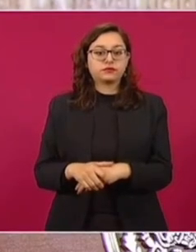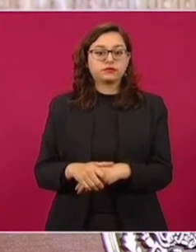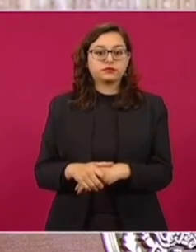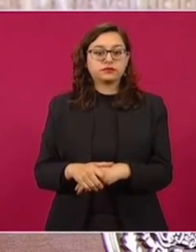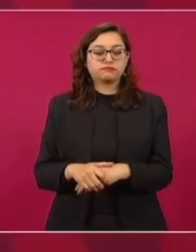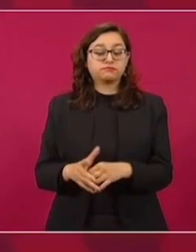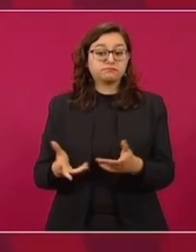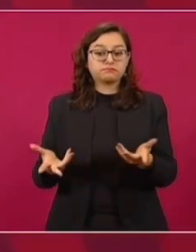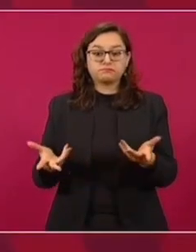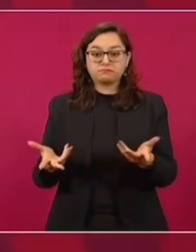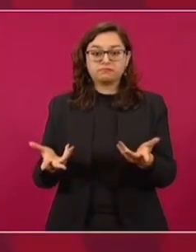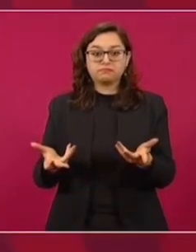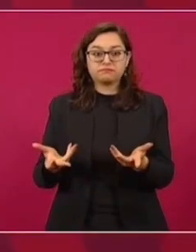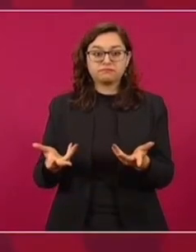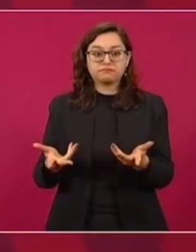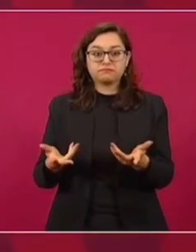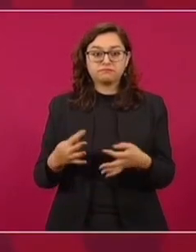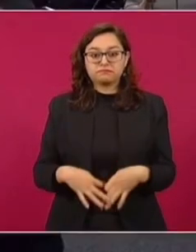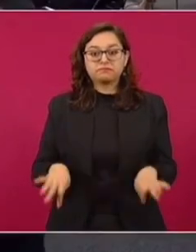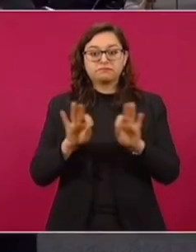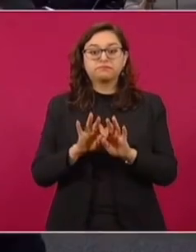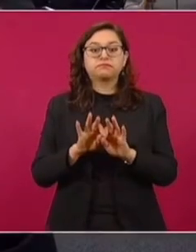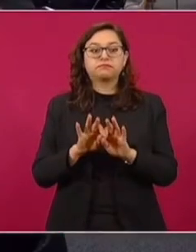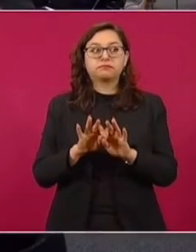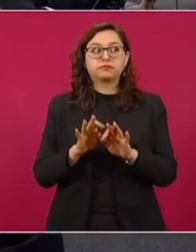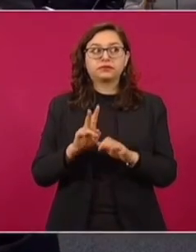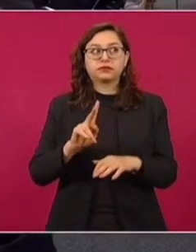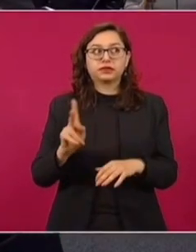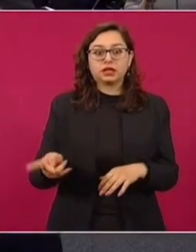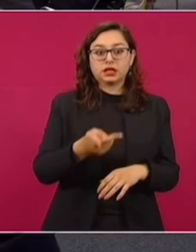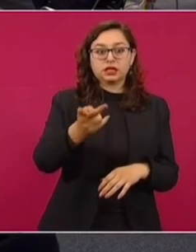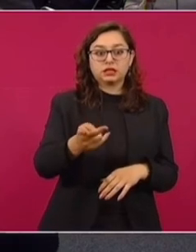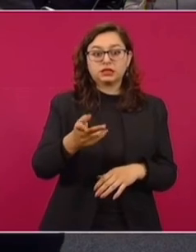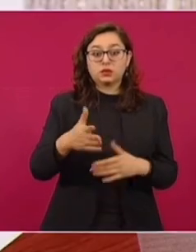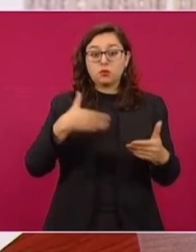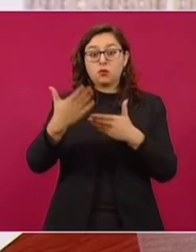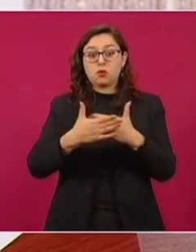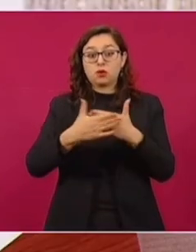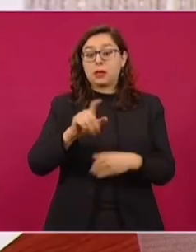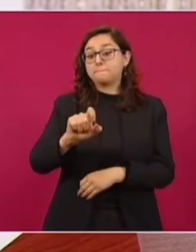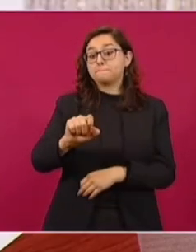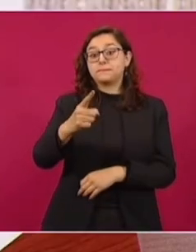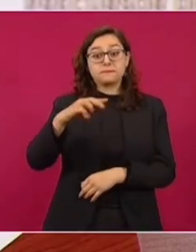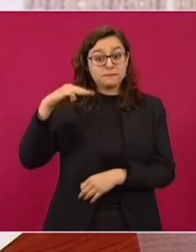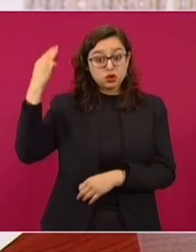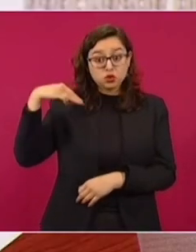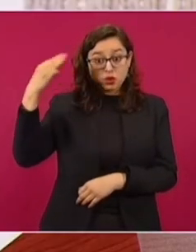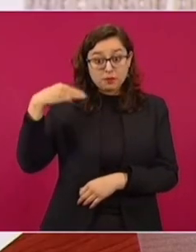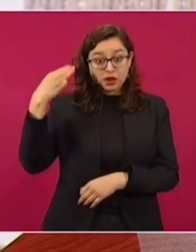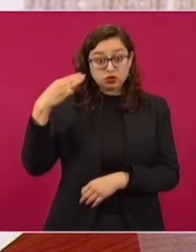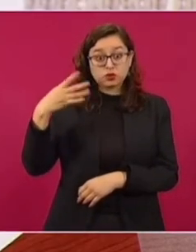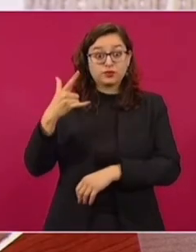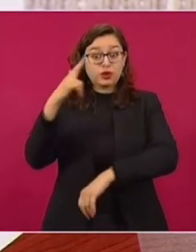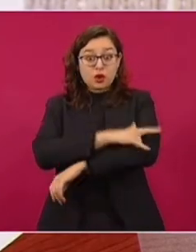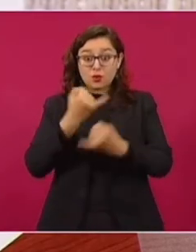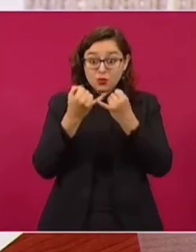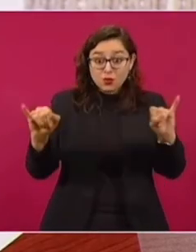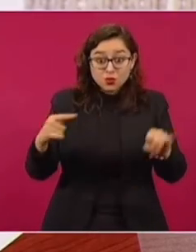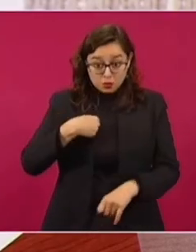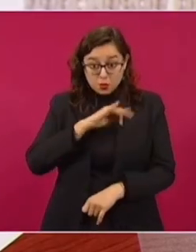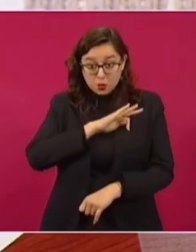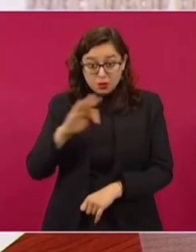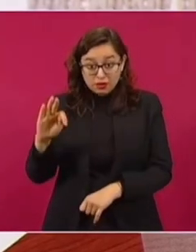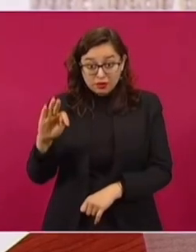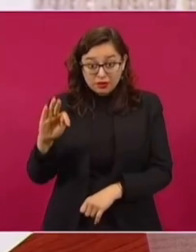Bueno, necesitamos preguntar qué puedo hacer el día 21 de marzo. Exacto. Porque se va a inaugurar el aeropuerto.